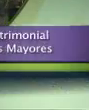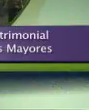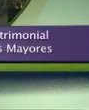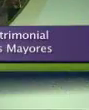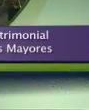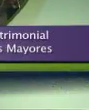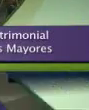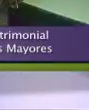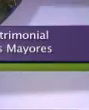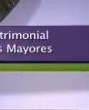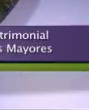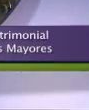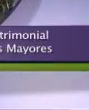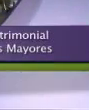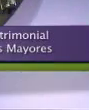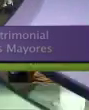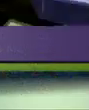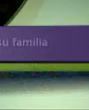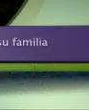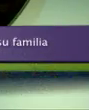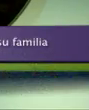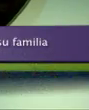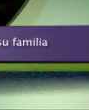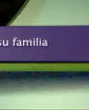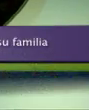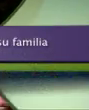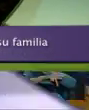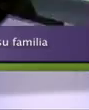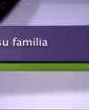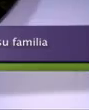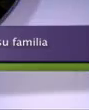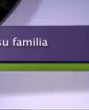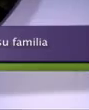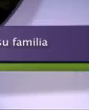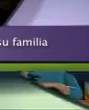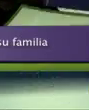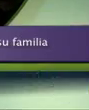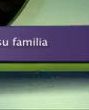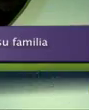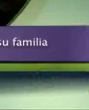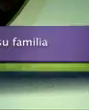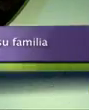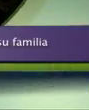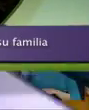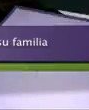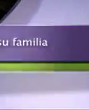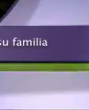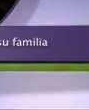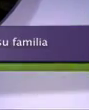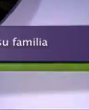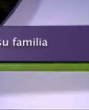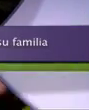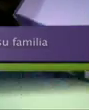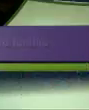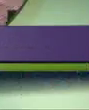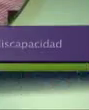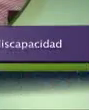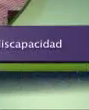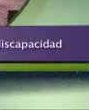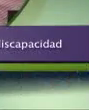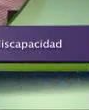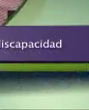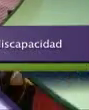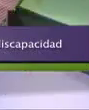adultos mayores aumentan. Más adelante recordaremos a la familia de Estefanía, una joven oyente de padres sordos.